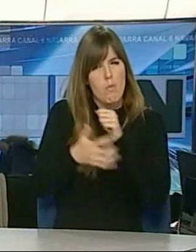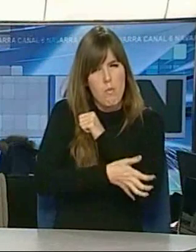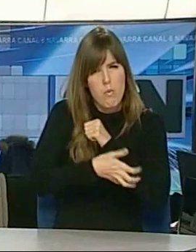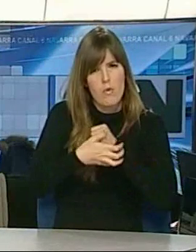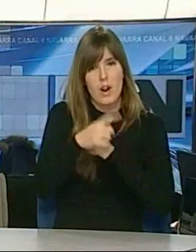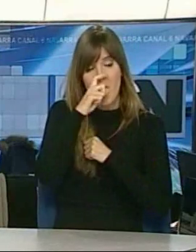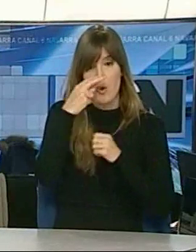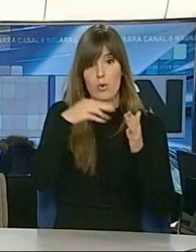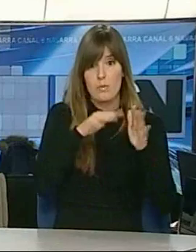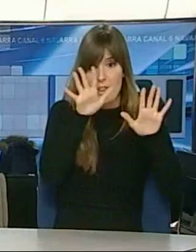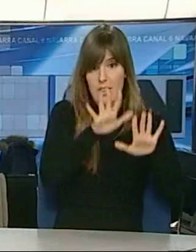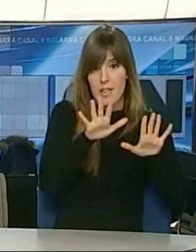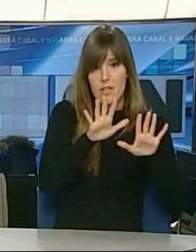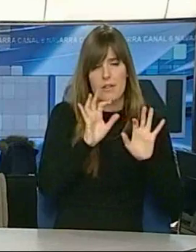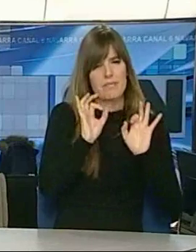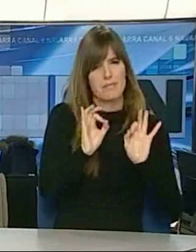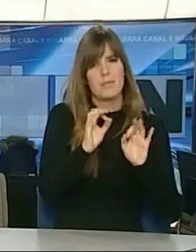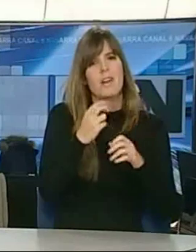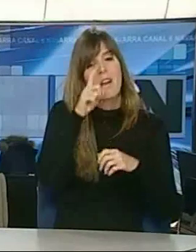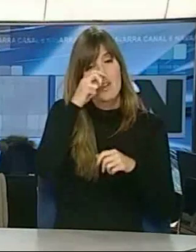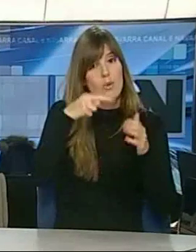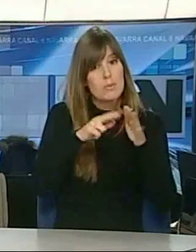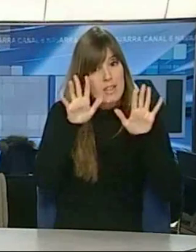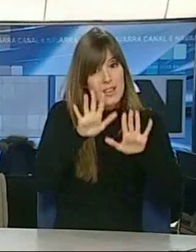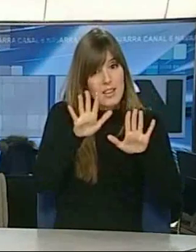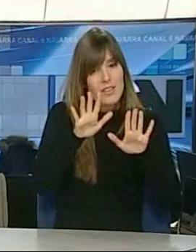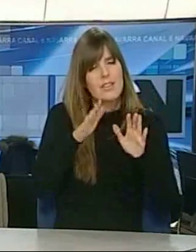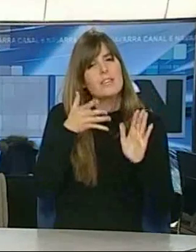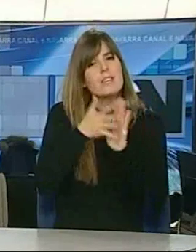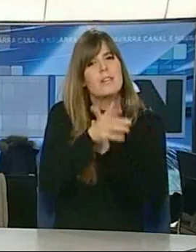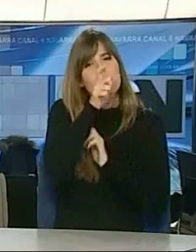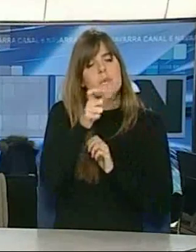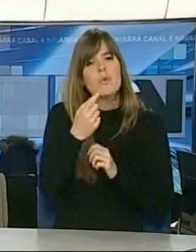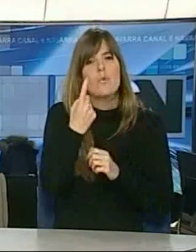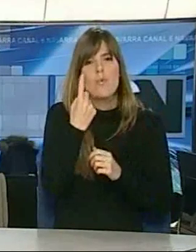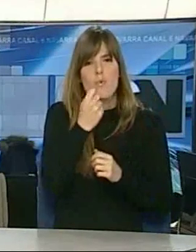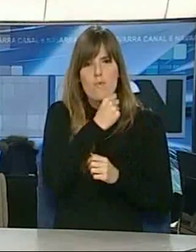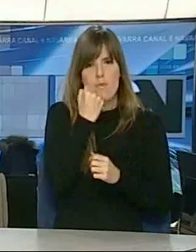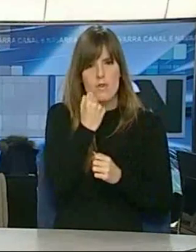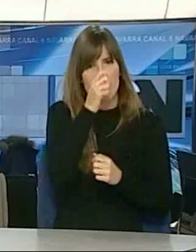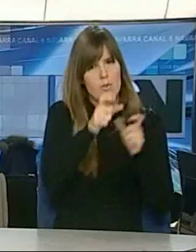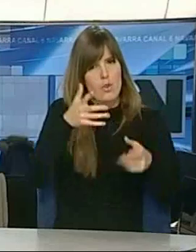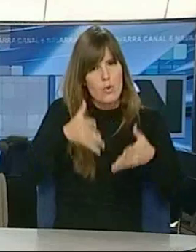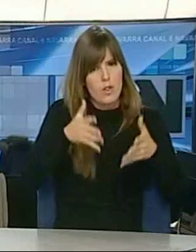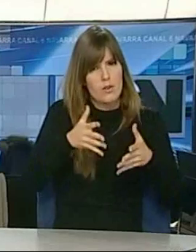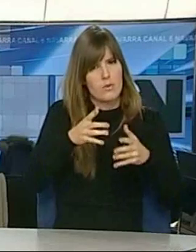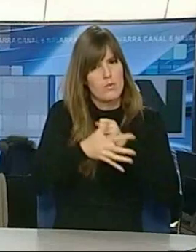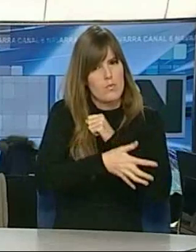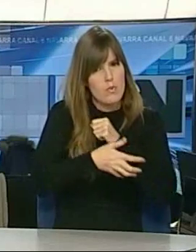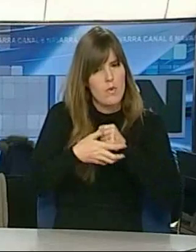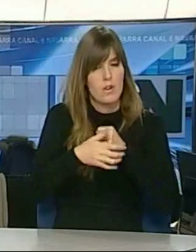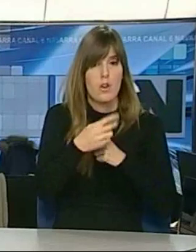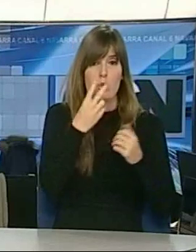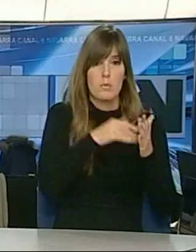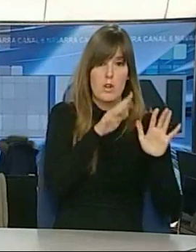el año 2010. Un año en el que se incrementó en un millón el número de ciudadanos en esta situación respecto a